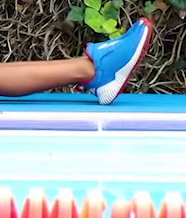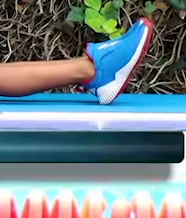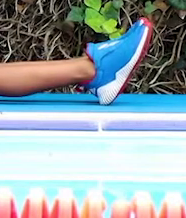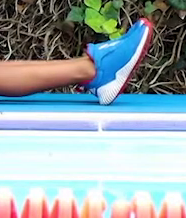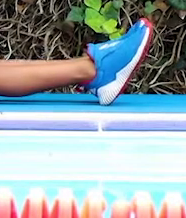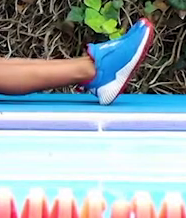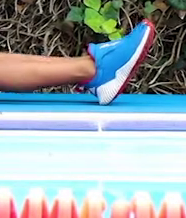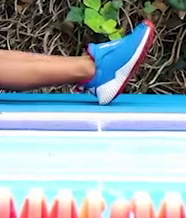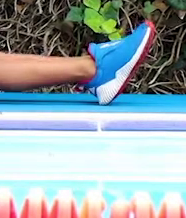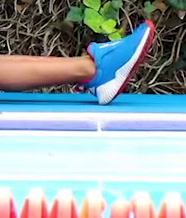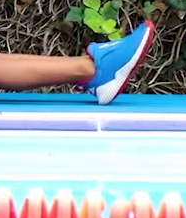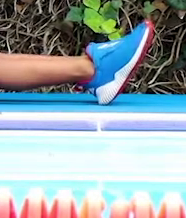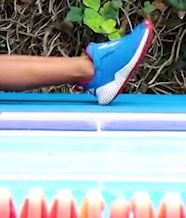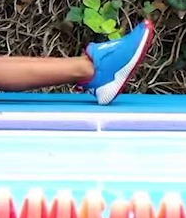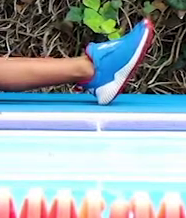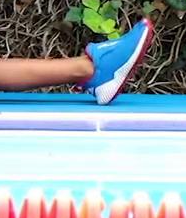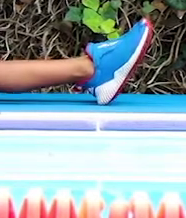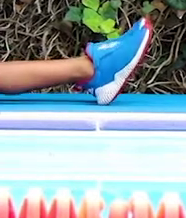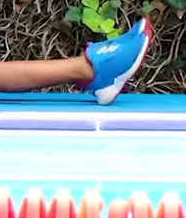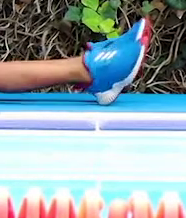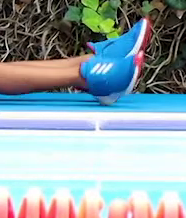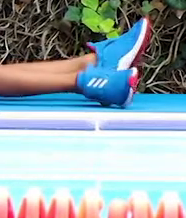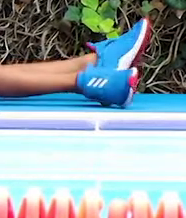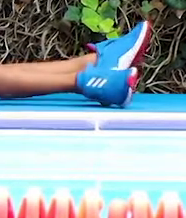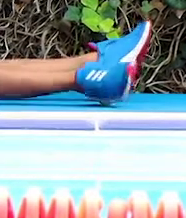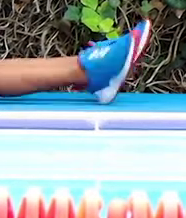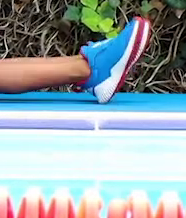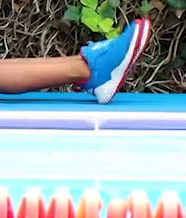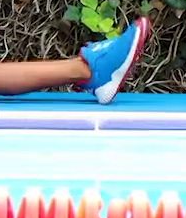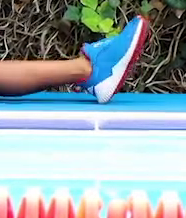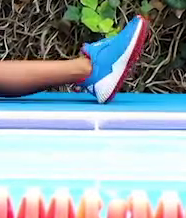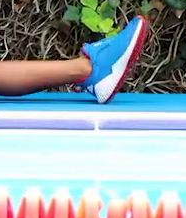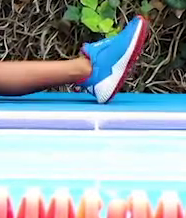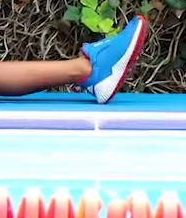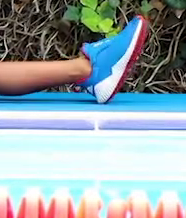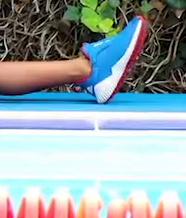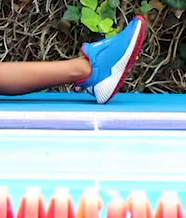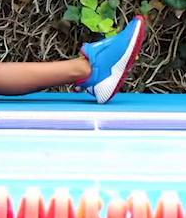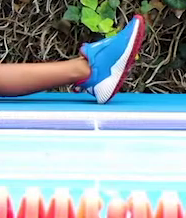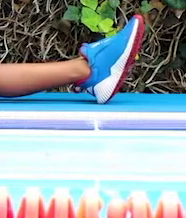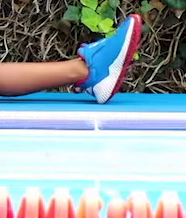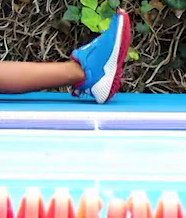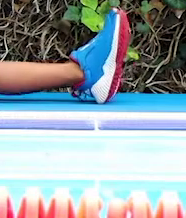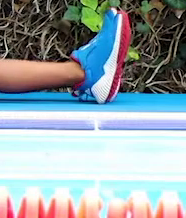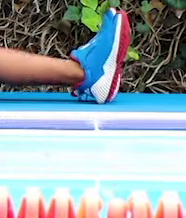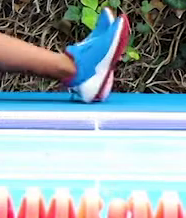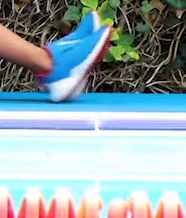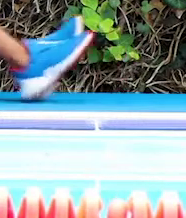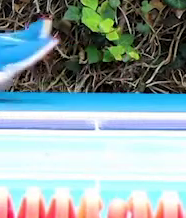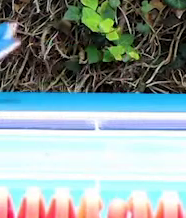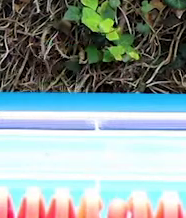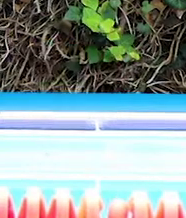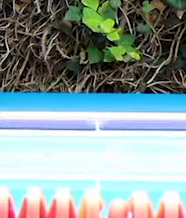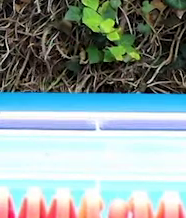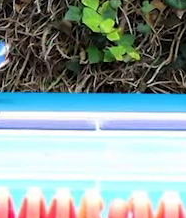Exhala. Prepárate para la siguiente. Tres repeticiones. Una.